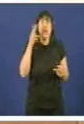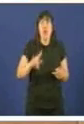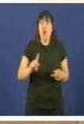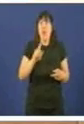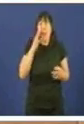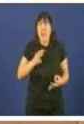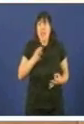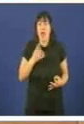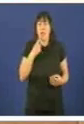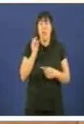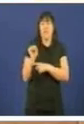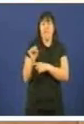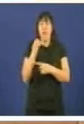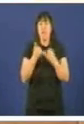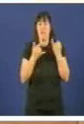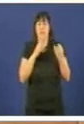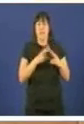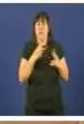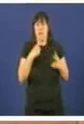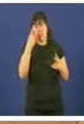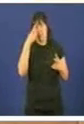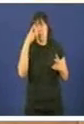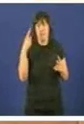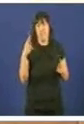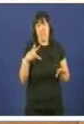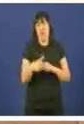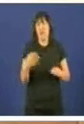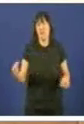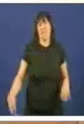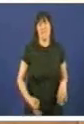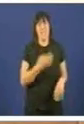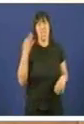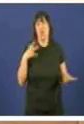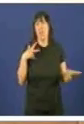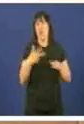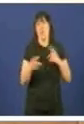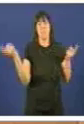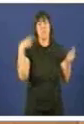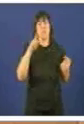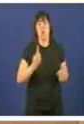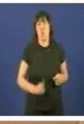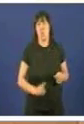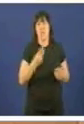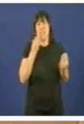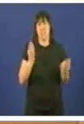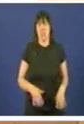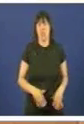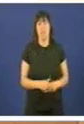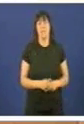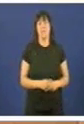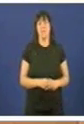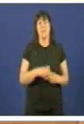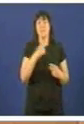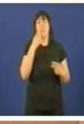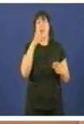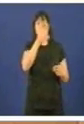supón, sen ninguna dúbida, ter garantido o maior recorte social da nosa historia. Señoría, na maioría das